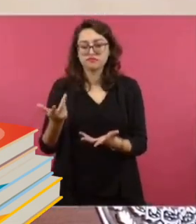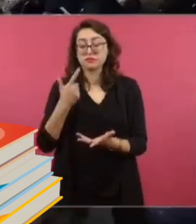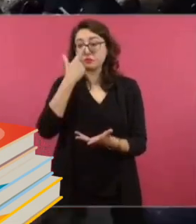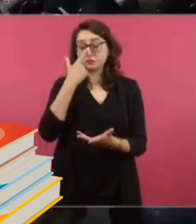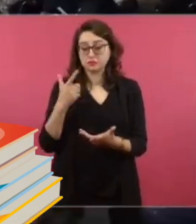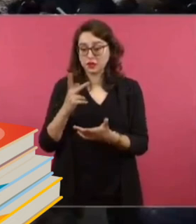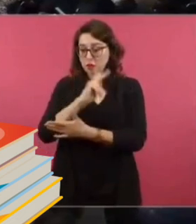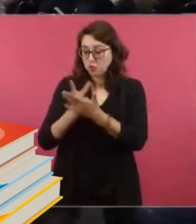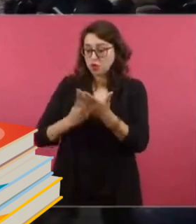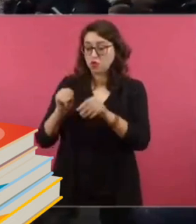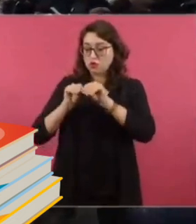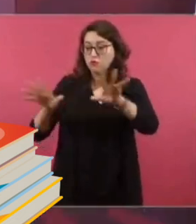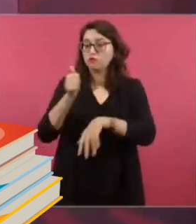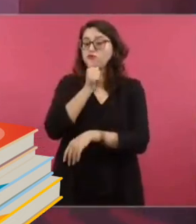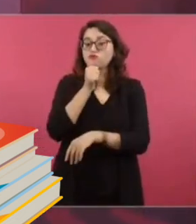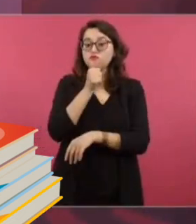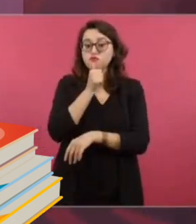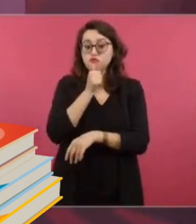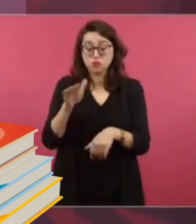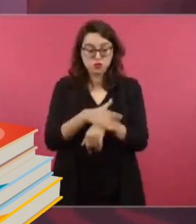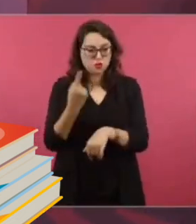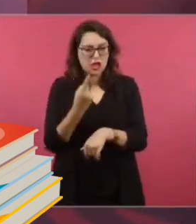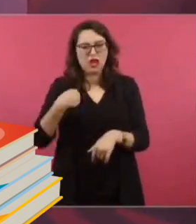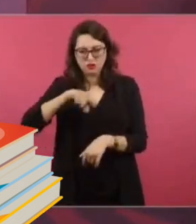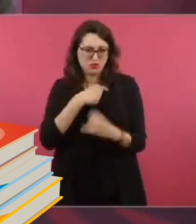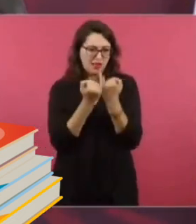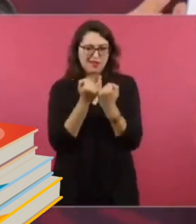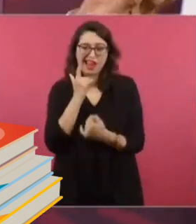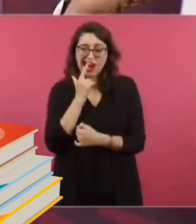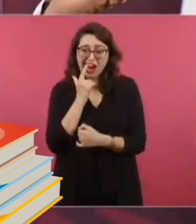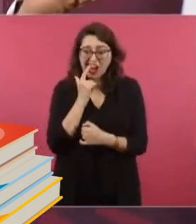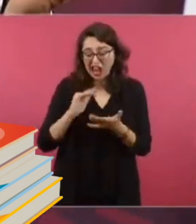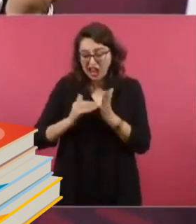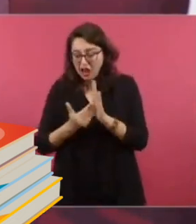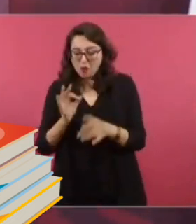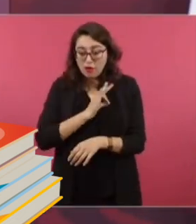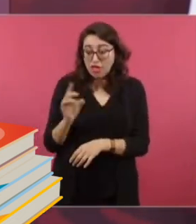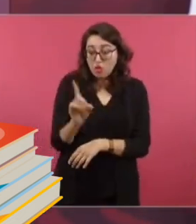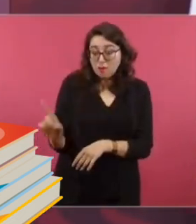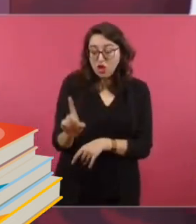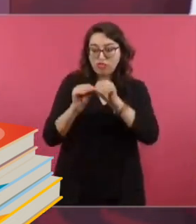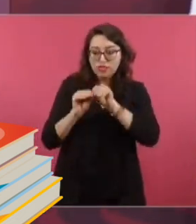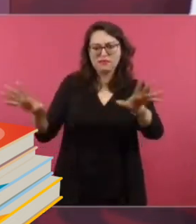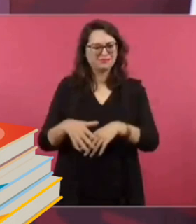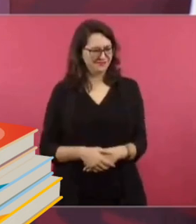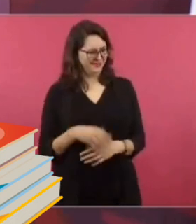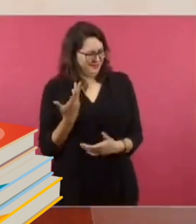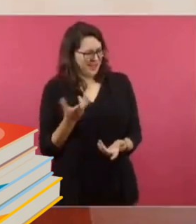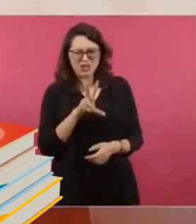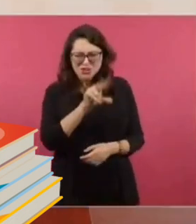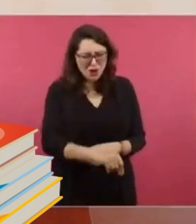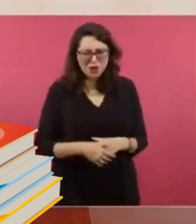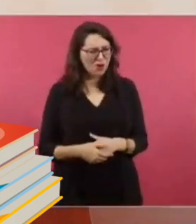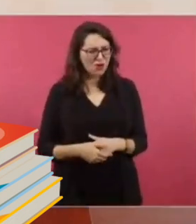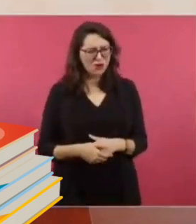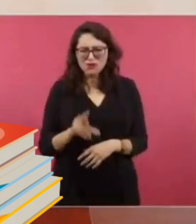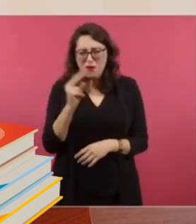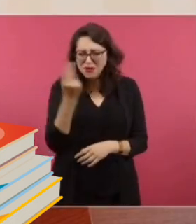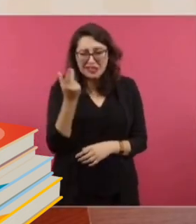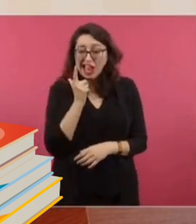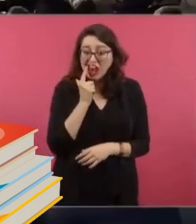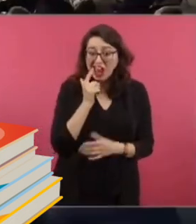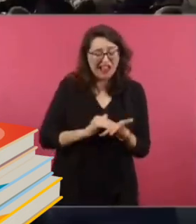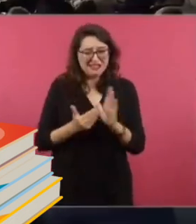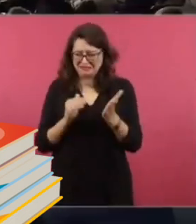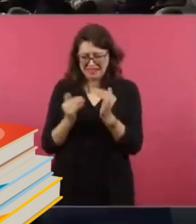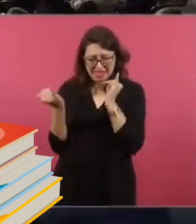Entonces, vamos a esperar a que sea domingo. Entonces, les dije, no, ¿cómo? Ya, publiquenlo. O sea, imagínense,